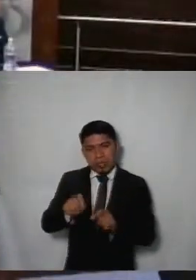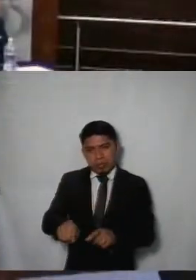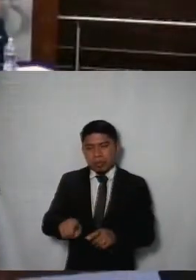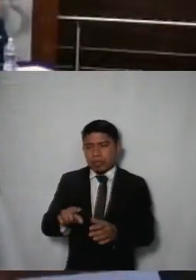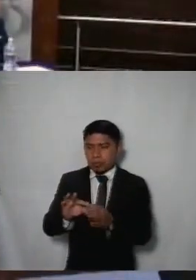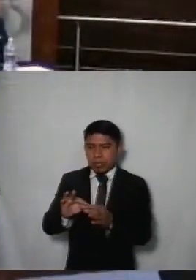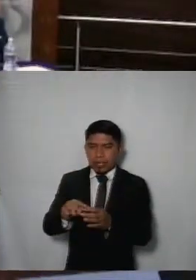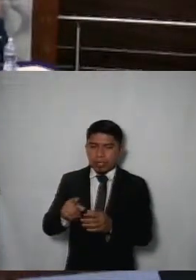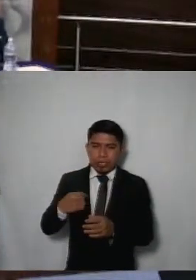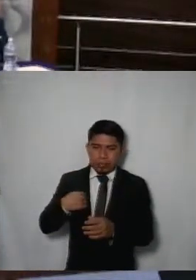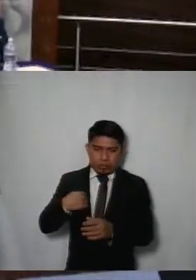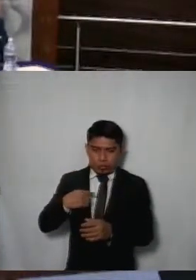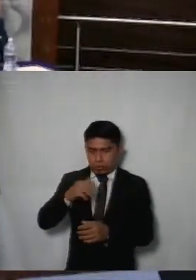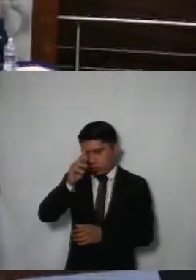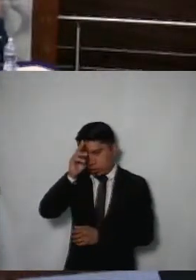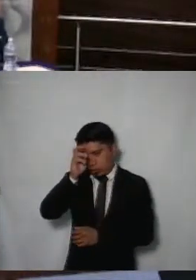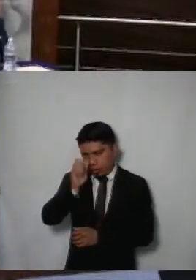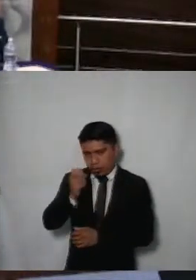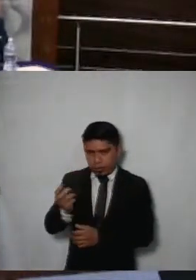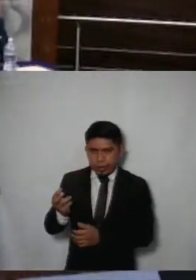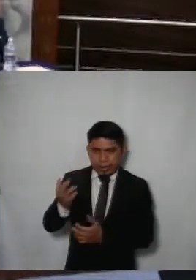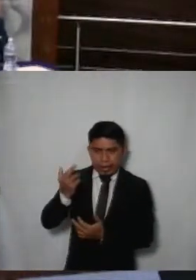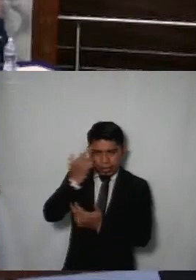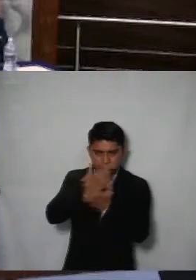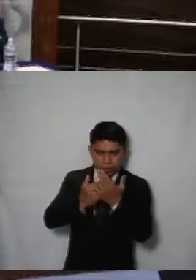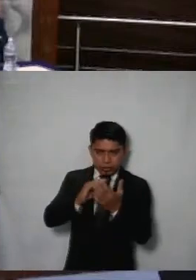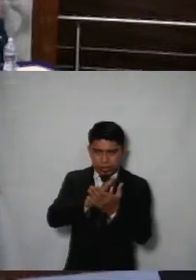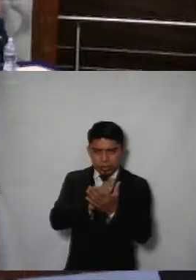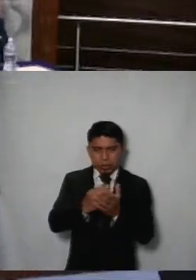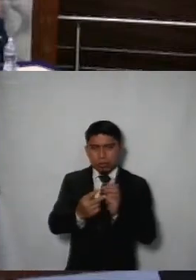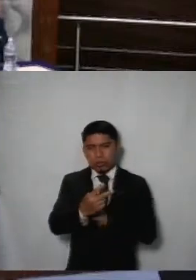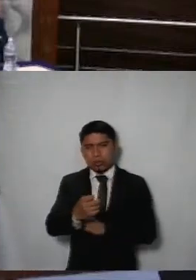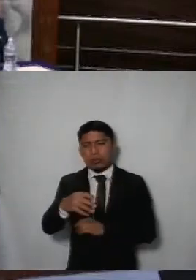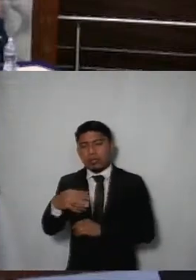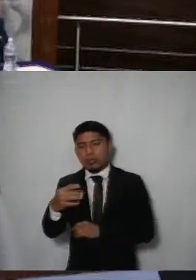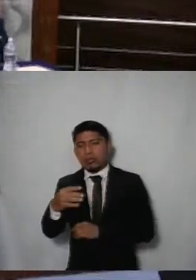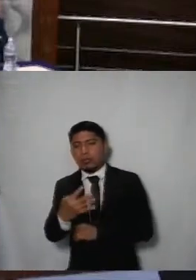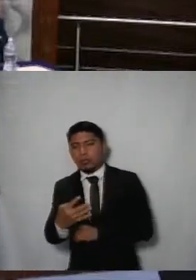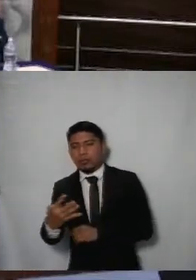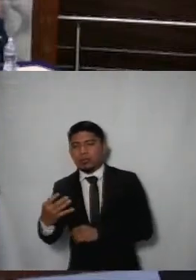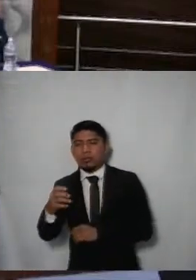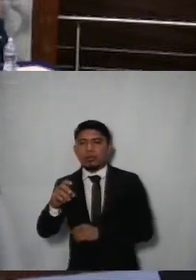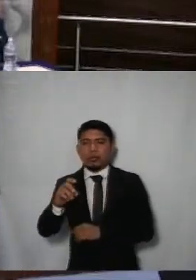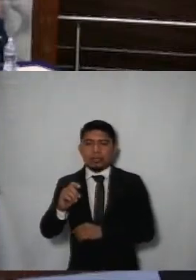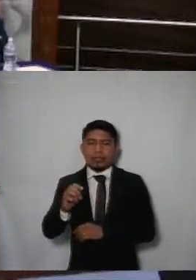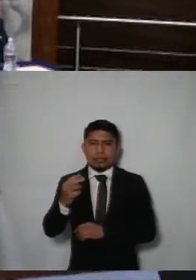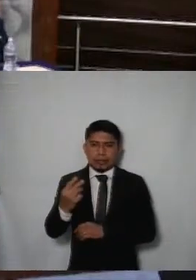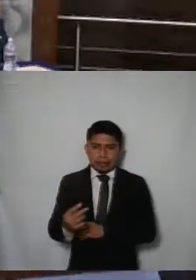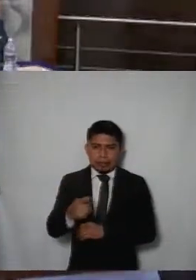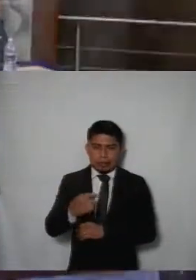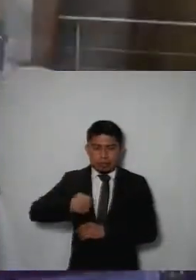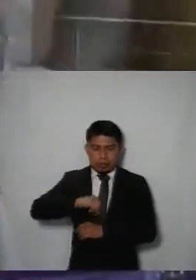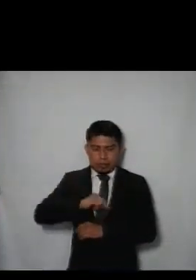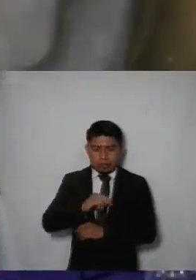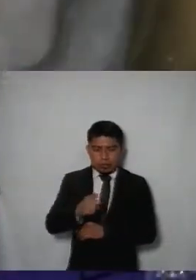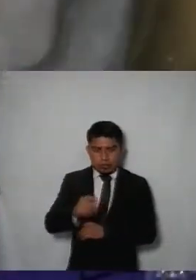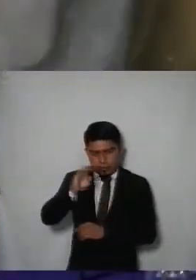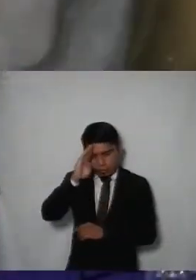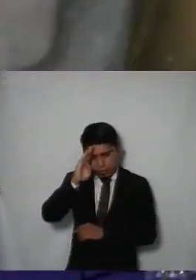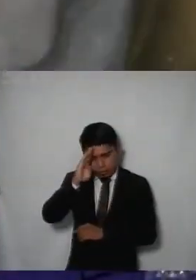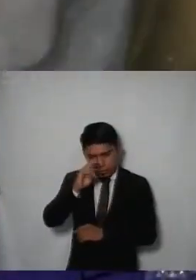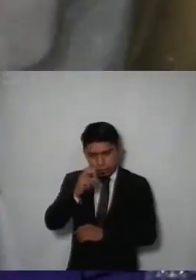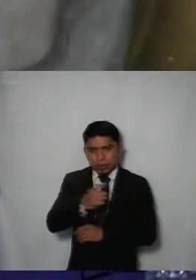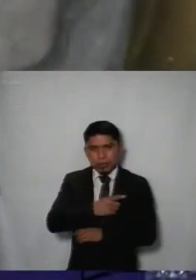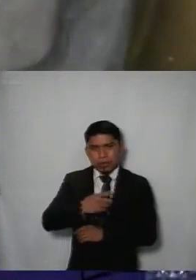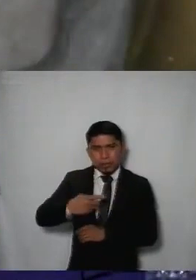también señalar que me aparto del estudio en estos expedientes 214 y 433 desde nuestro punto de